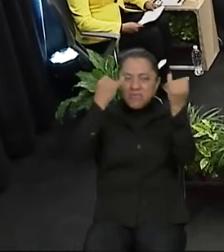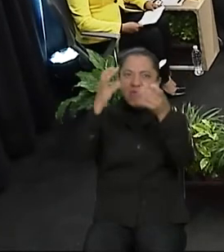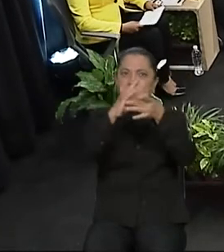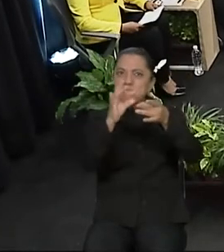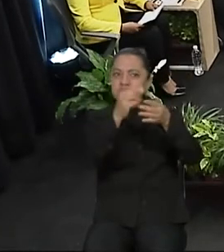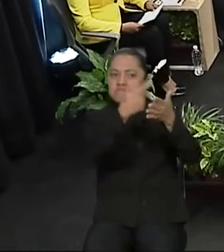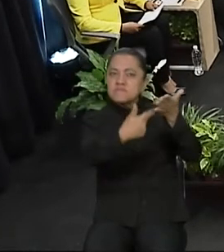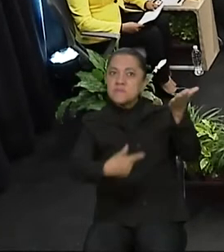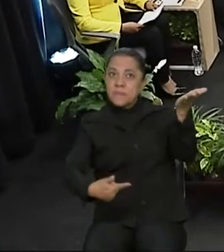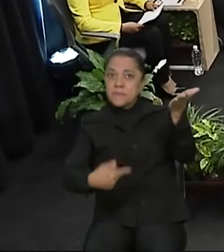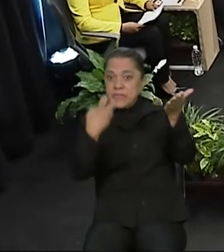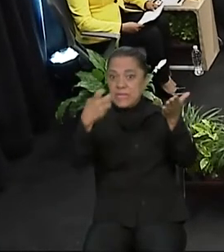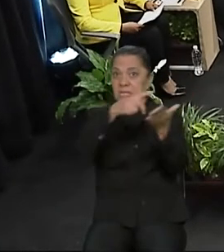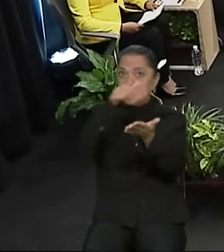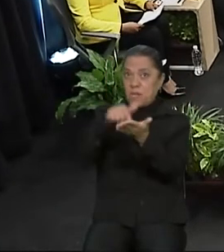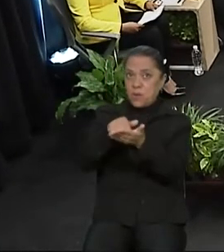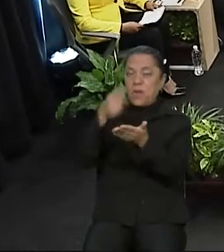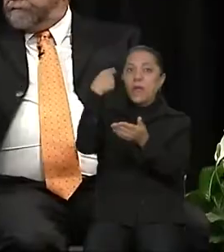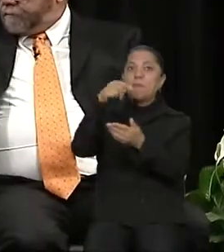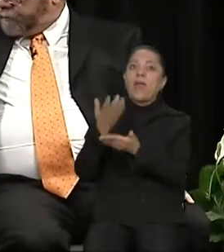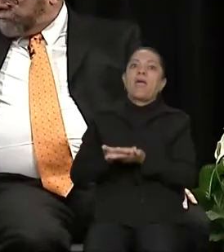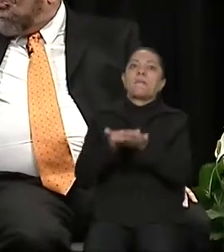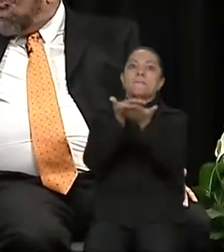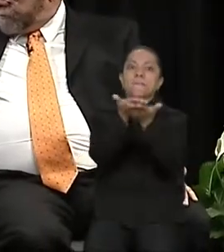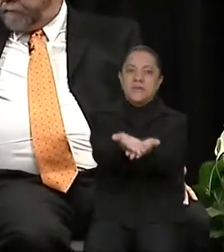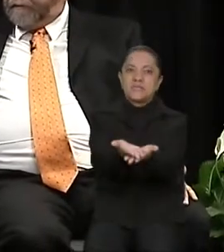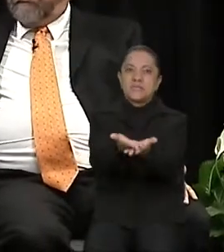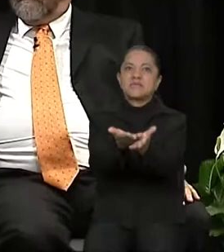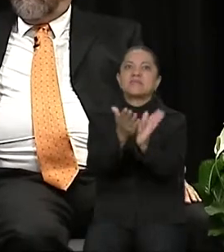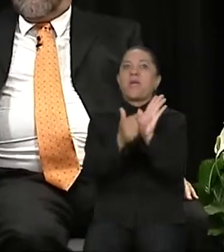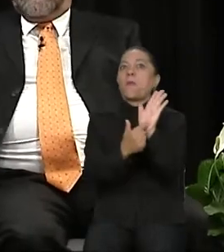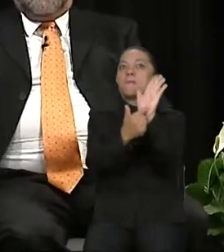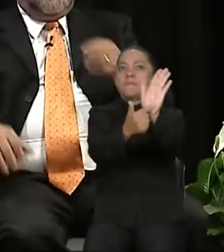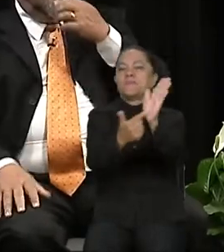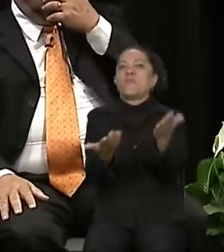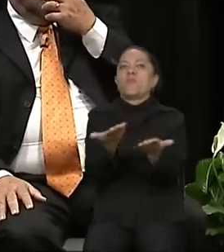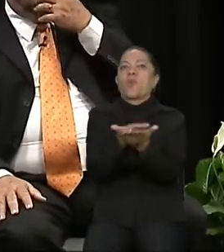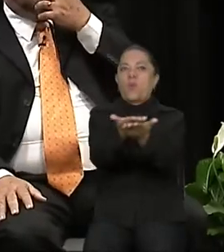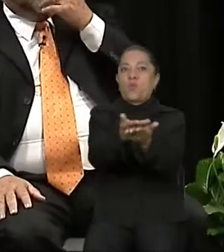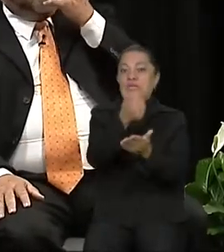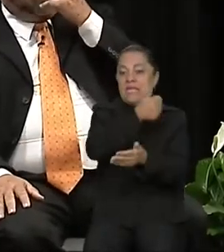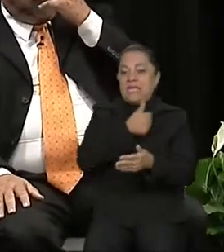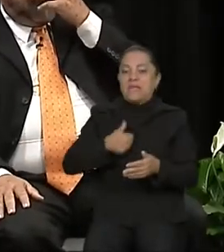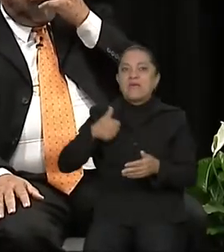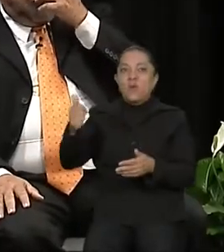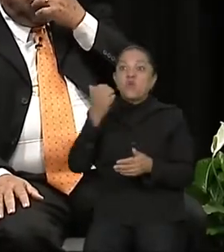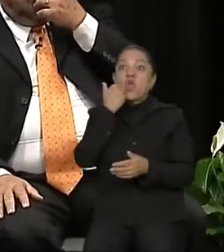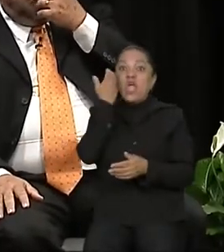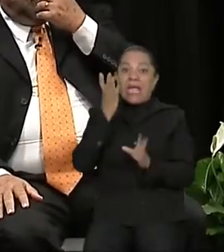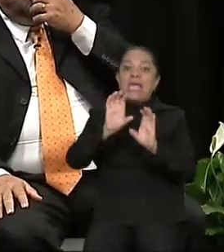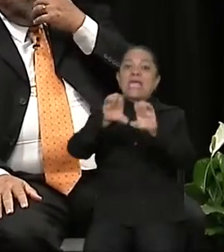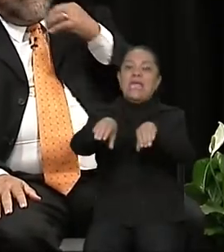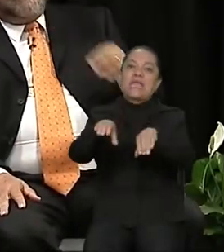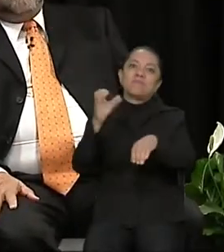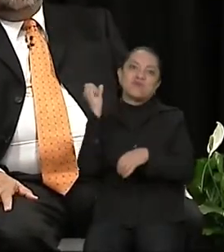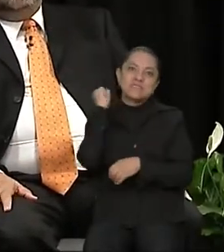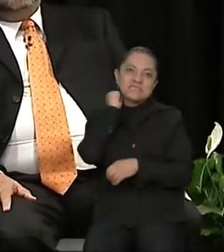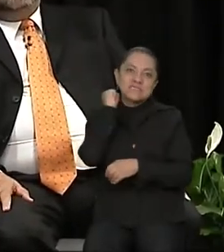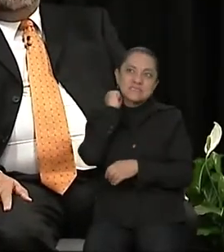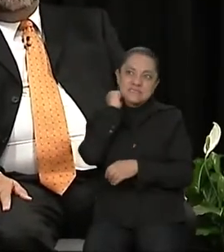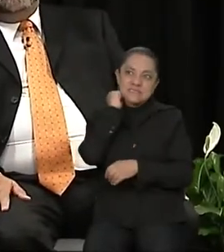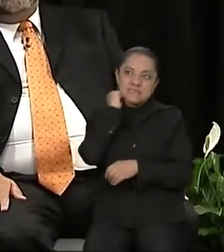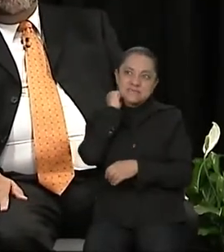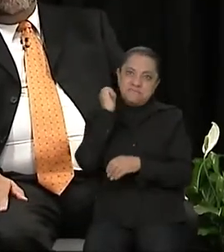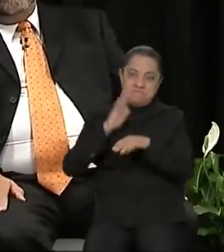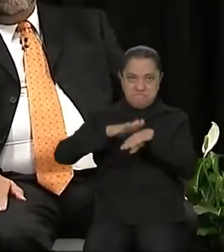espacio para presentar las propuestas de cada uno de los que aspiramos a ocupar un espacio de decisión en la más alta tribuna del